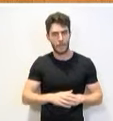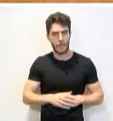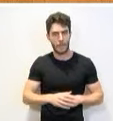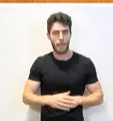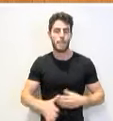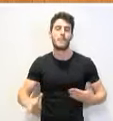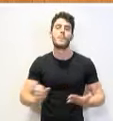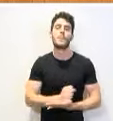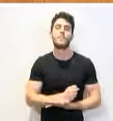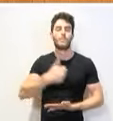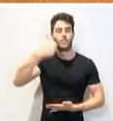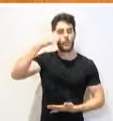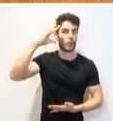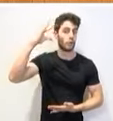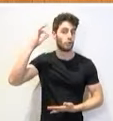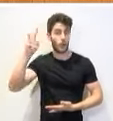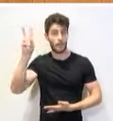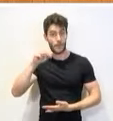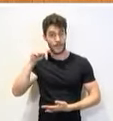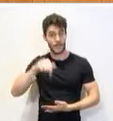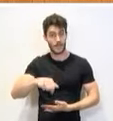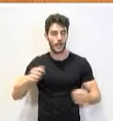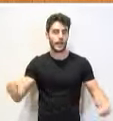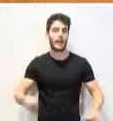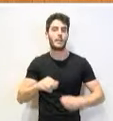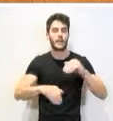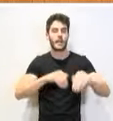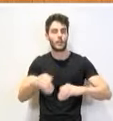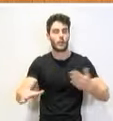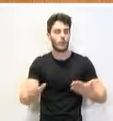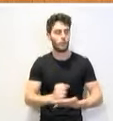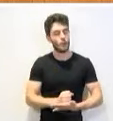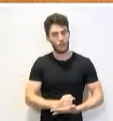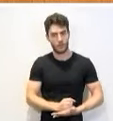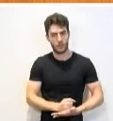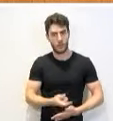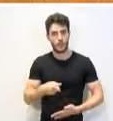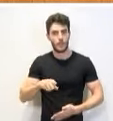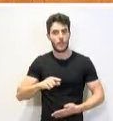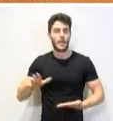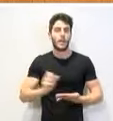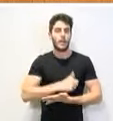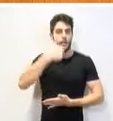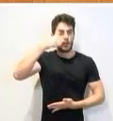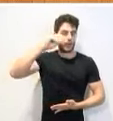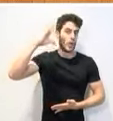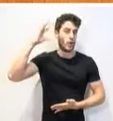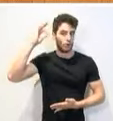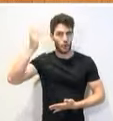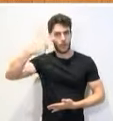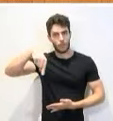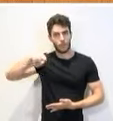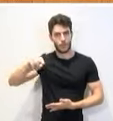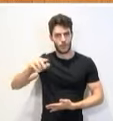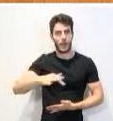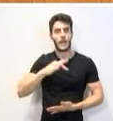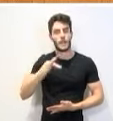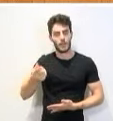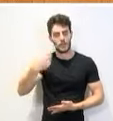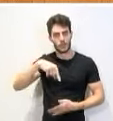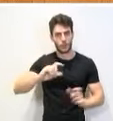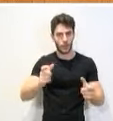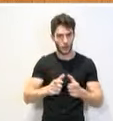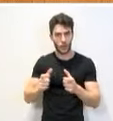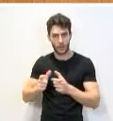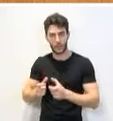y todas las que estamos aquí hemos hecho campaña electoral. Y todos y todas las que estamos aquí, no solo usted, señor Capellán, nos hemos reunido con